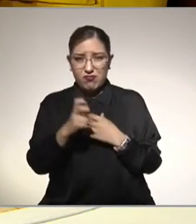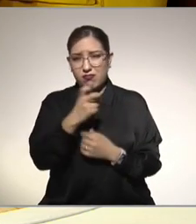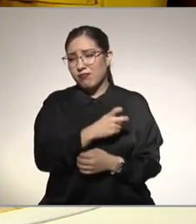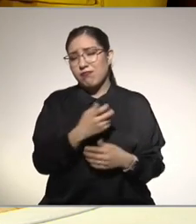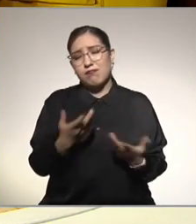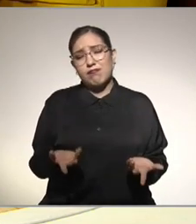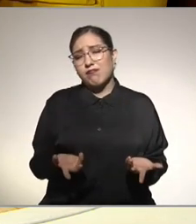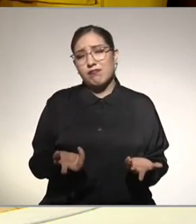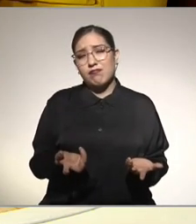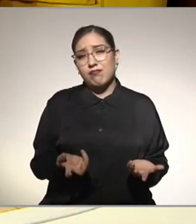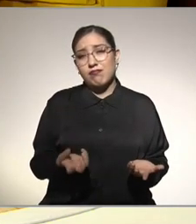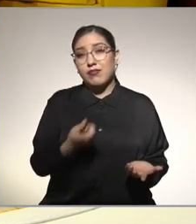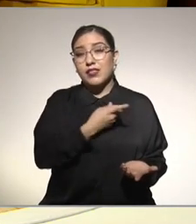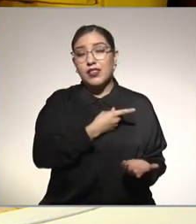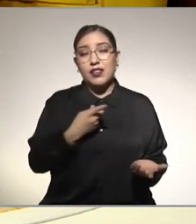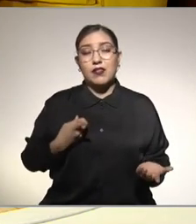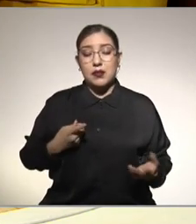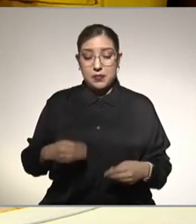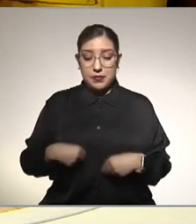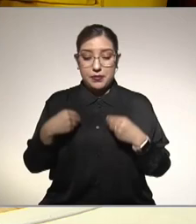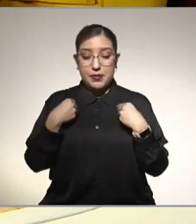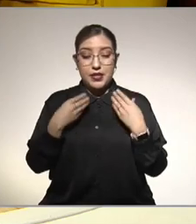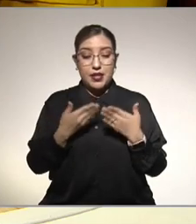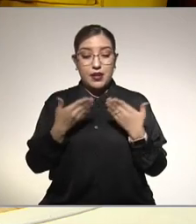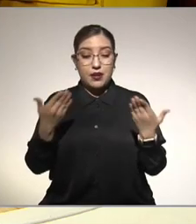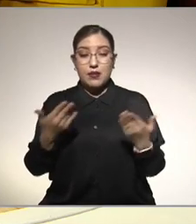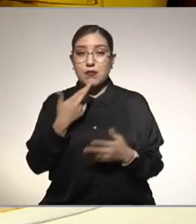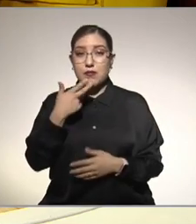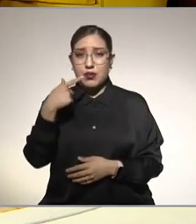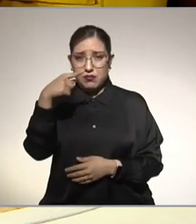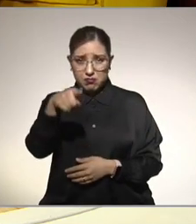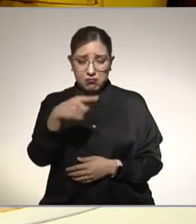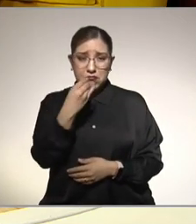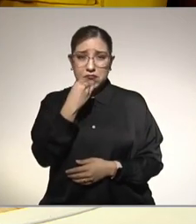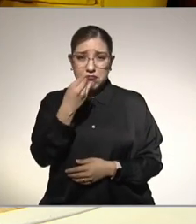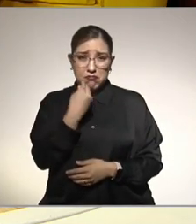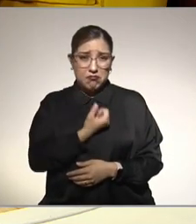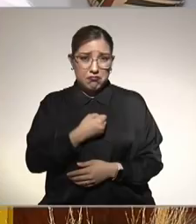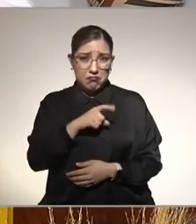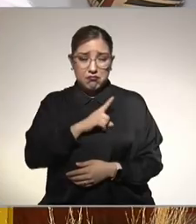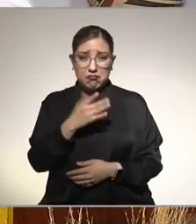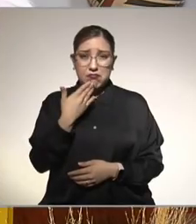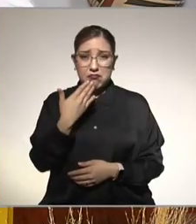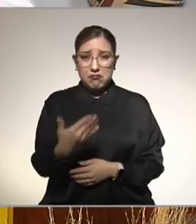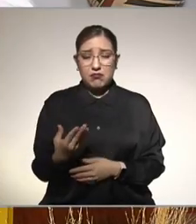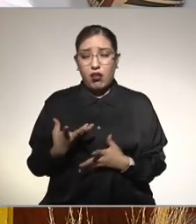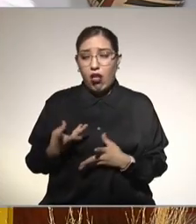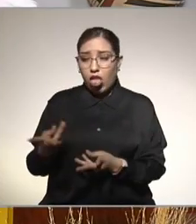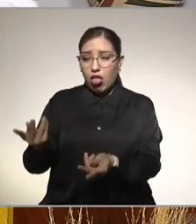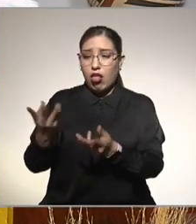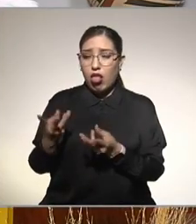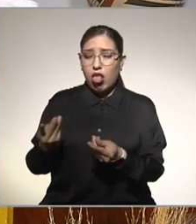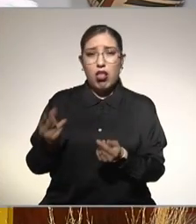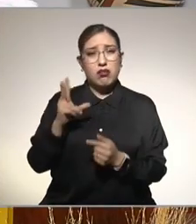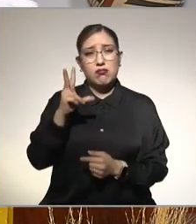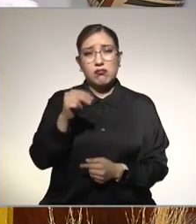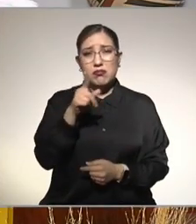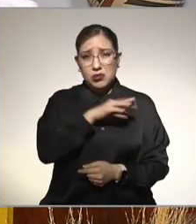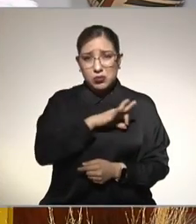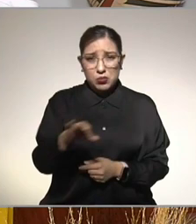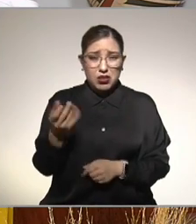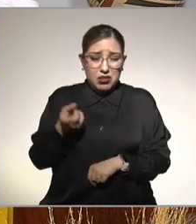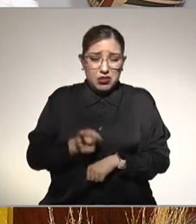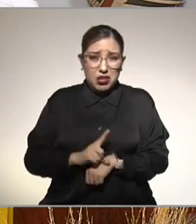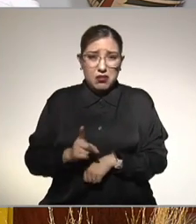lo ideal es cambiar a un estilo de vida saludable en donde puedes comer sanamente no tienes que gastar un dineral ya nos dijo la doctora te puedes comer un pan al día